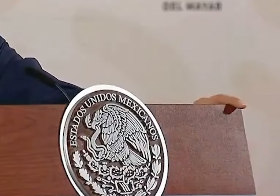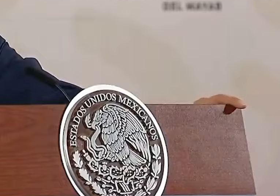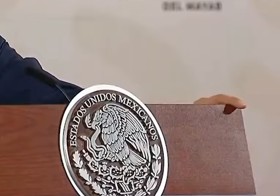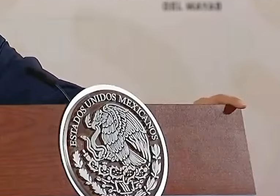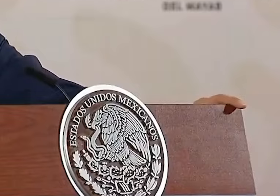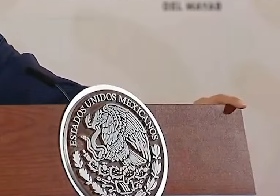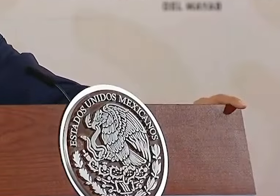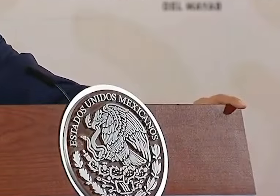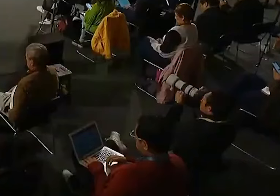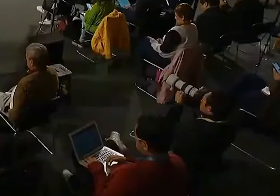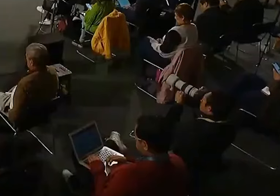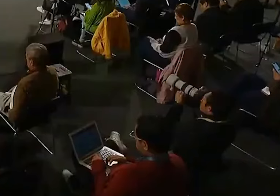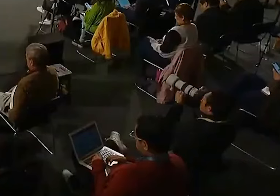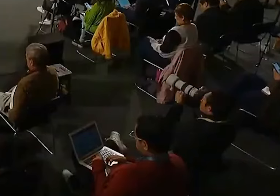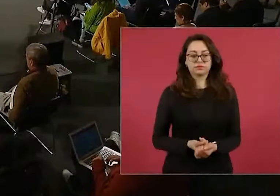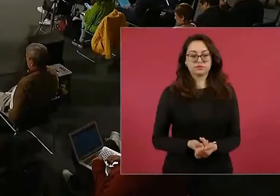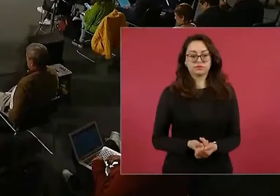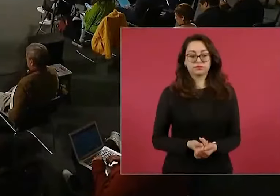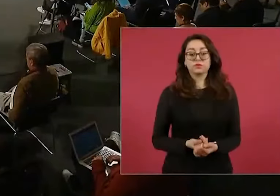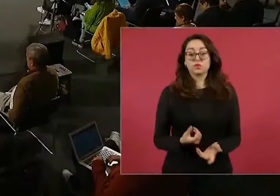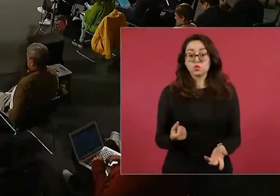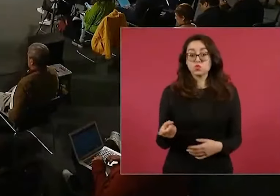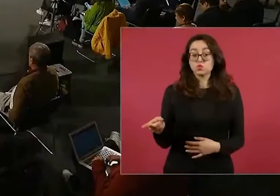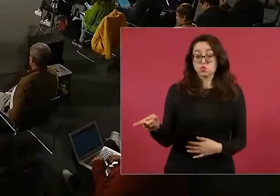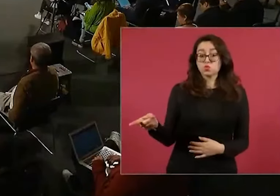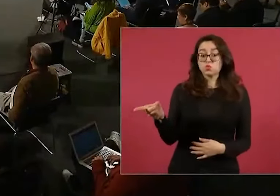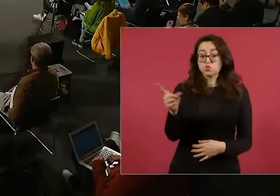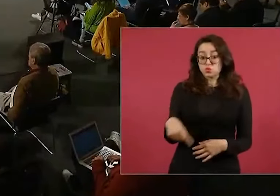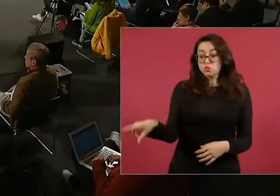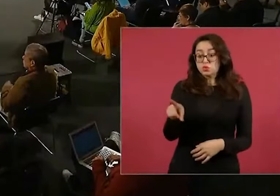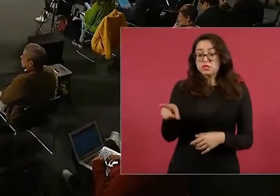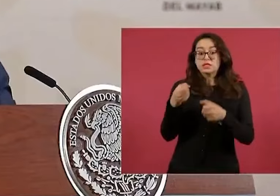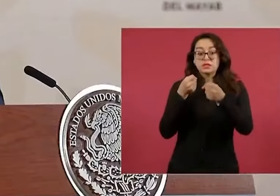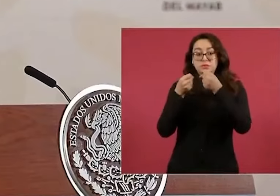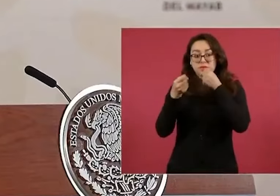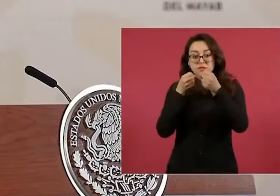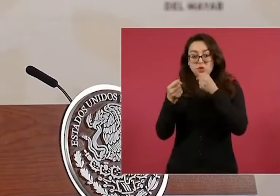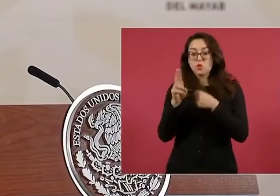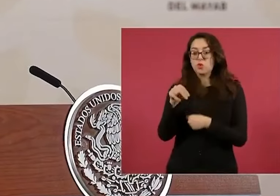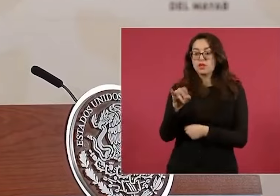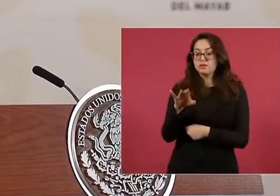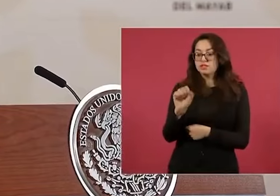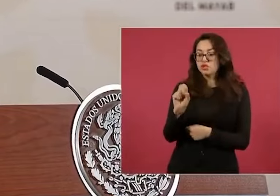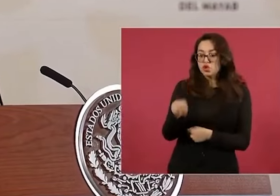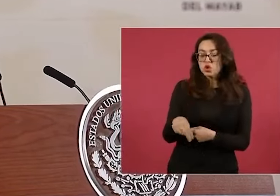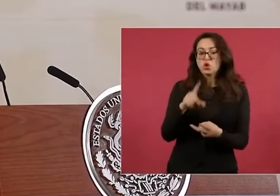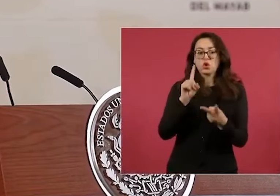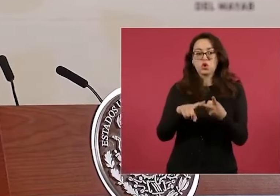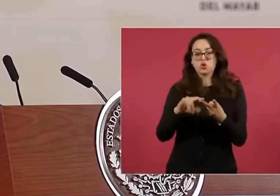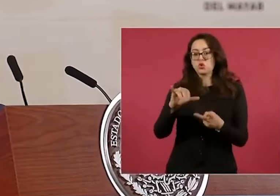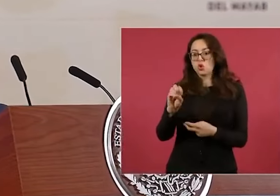Porque ustedes, Univision, Jorge Ramos, de